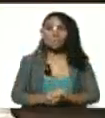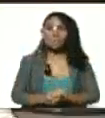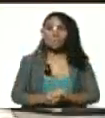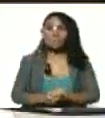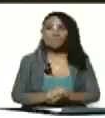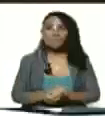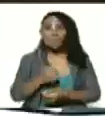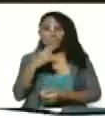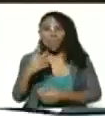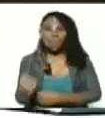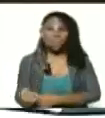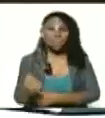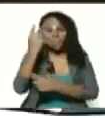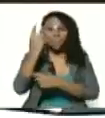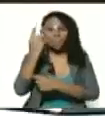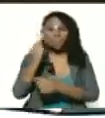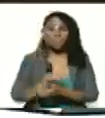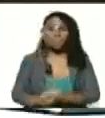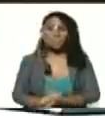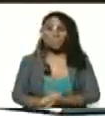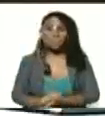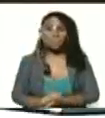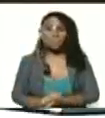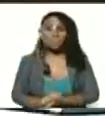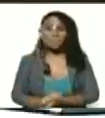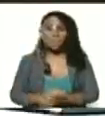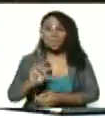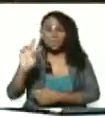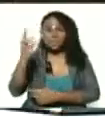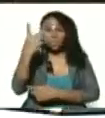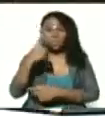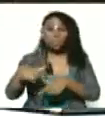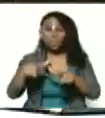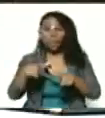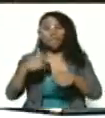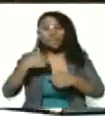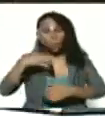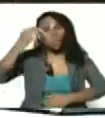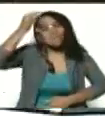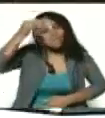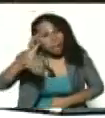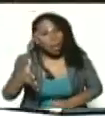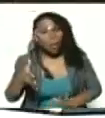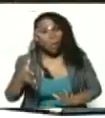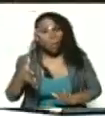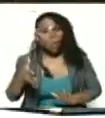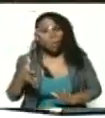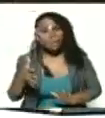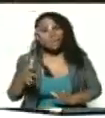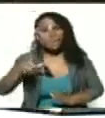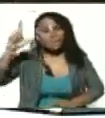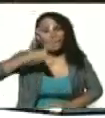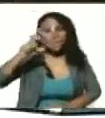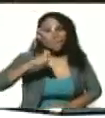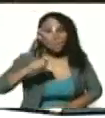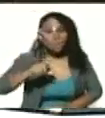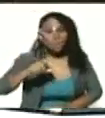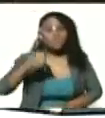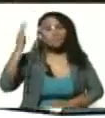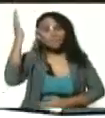Bueno, es lo primero, Julito. En segundo lugar, creo, percibo, sé